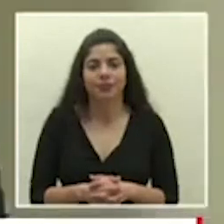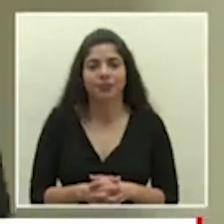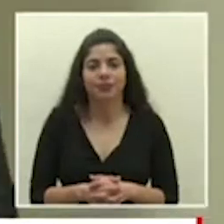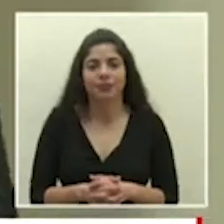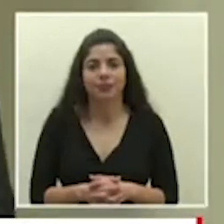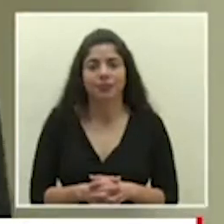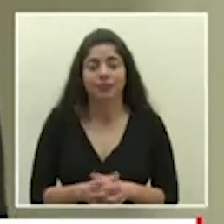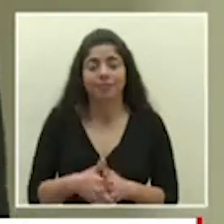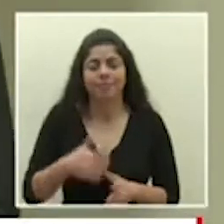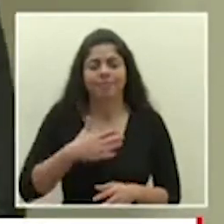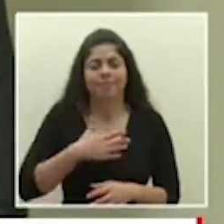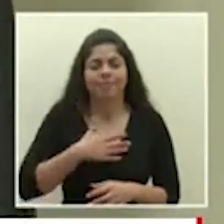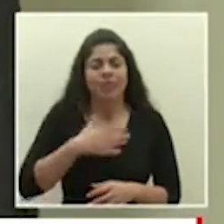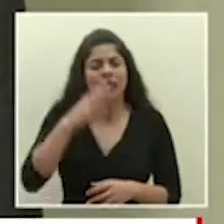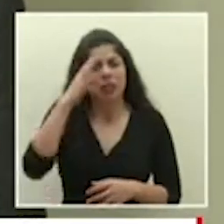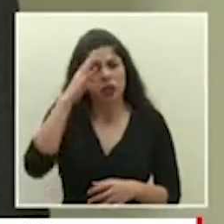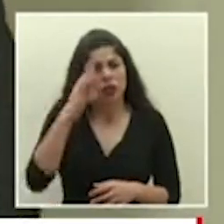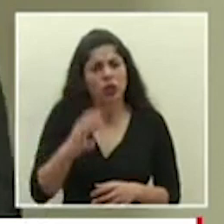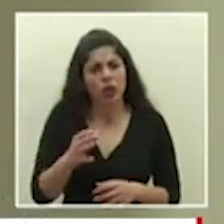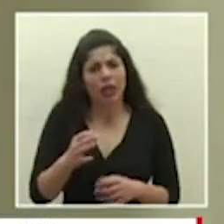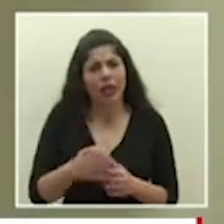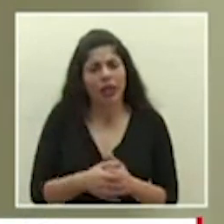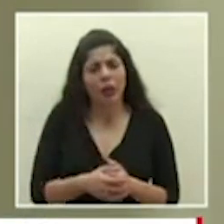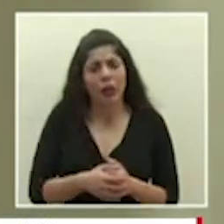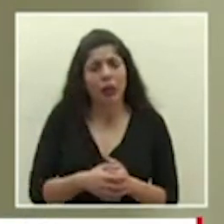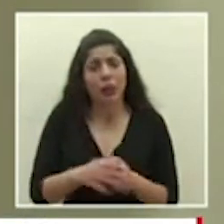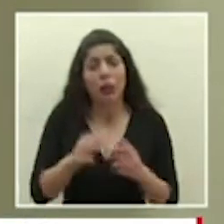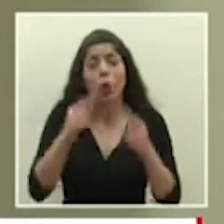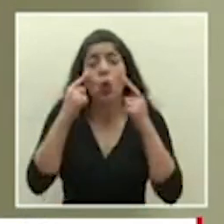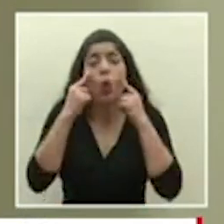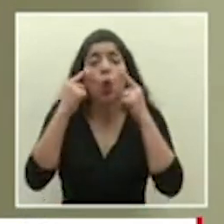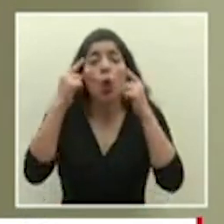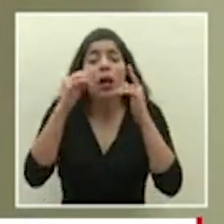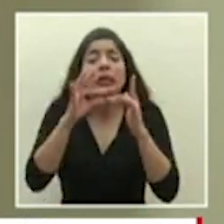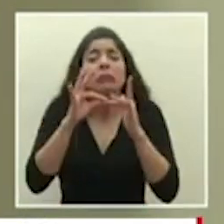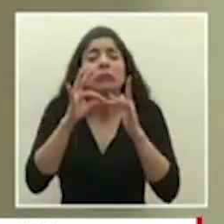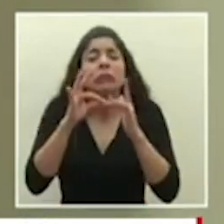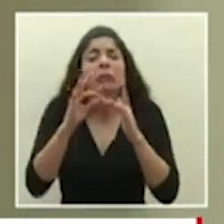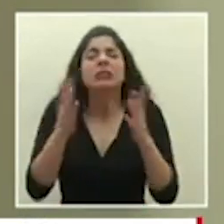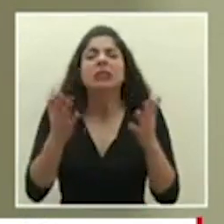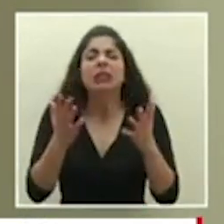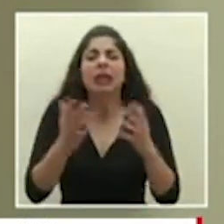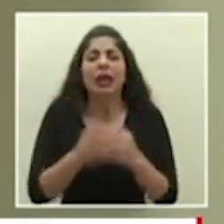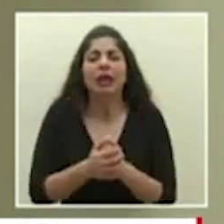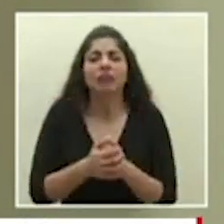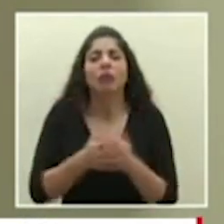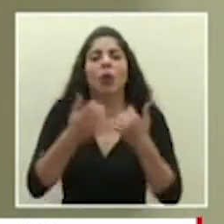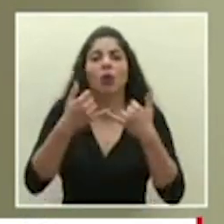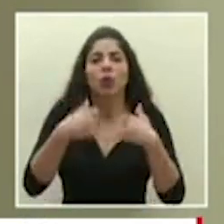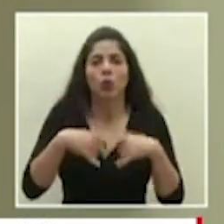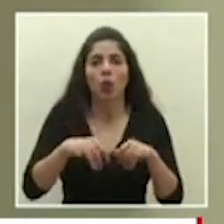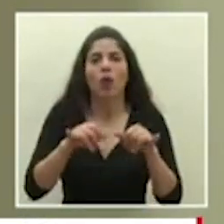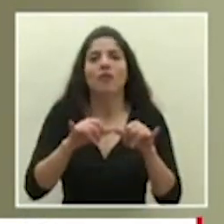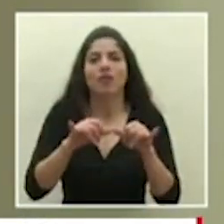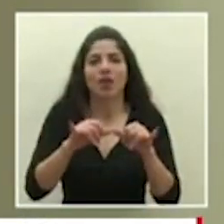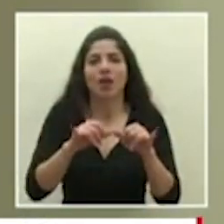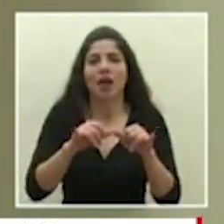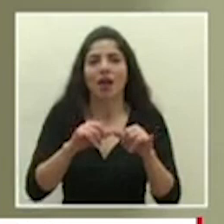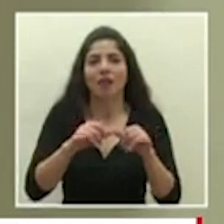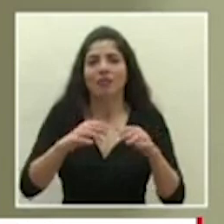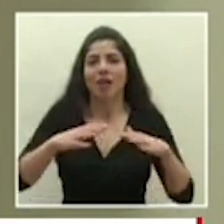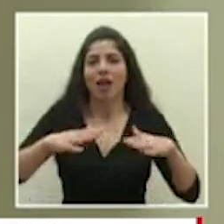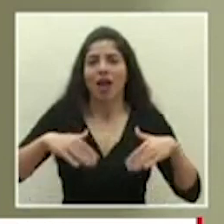yo creo que el principal logro sigue siendo que no hemos tenido justamente esa